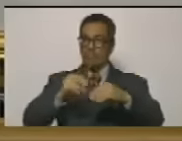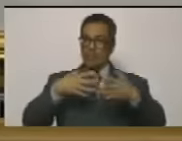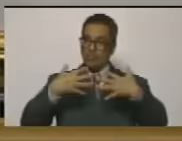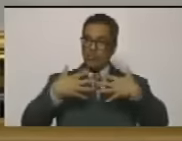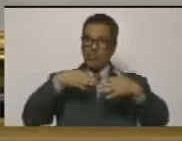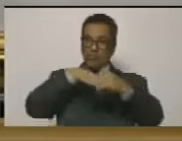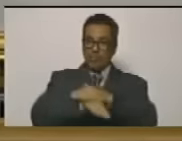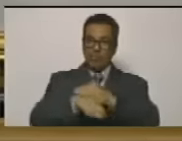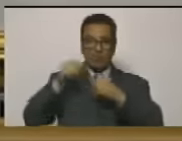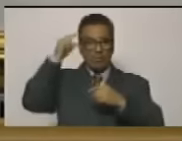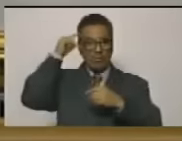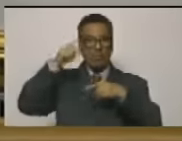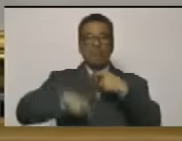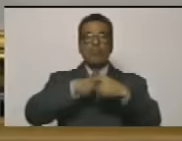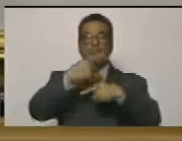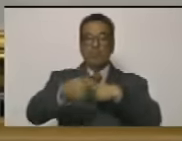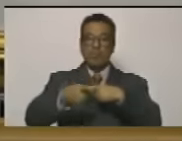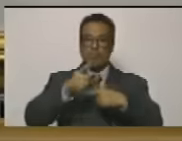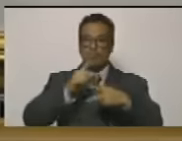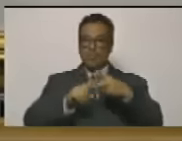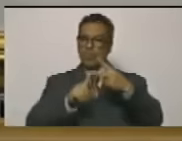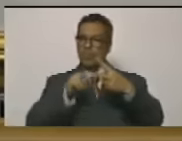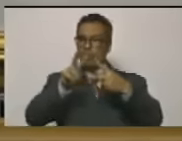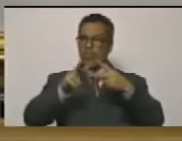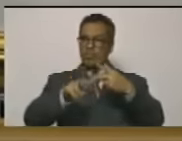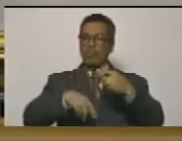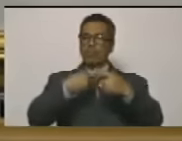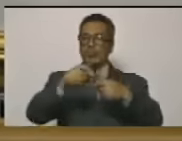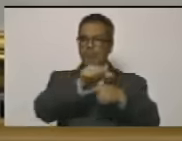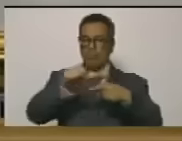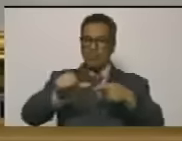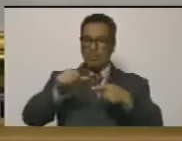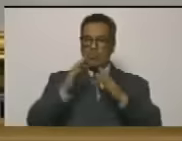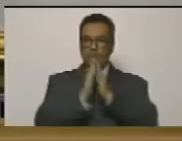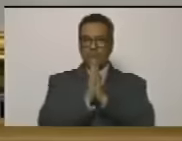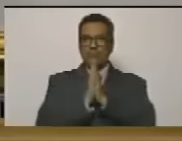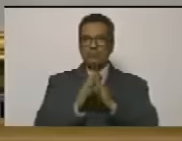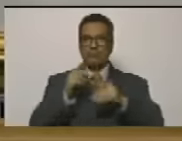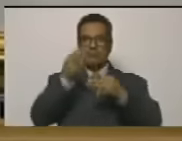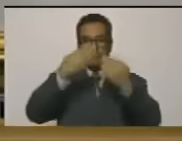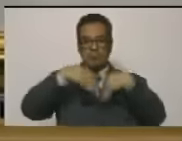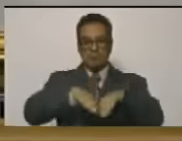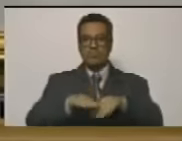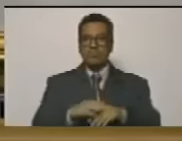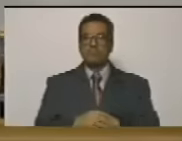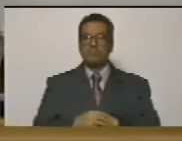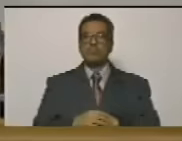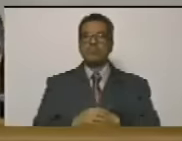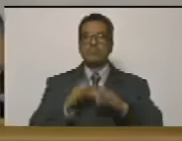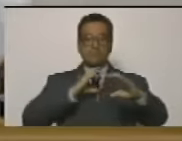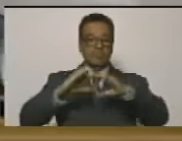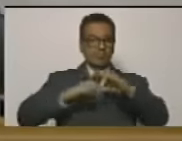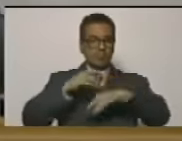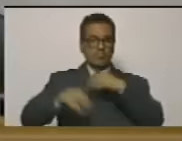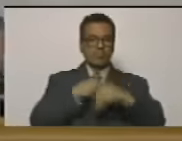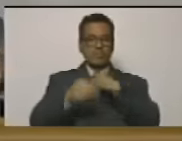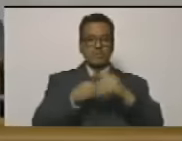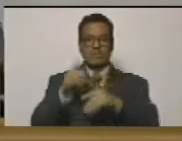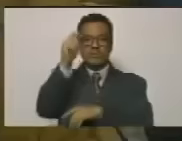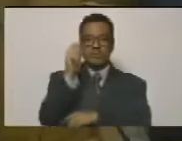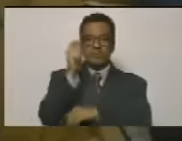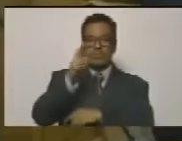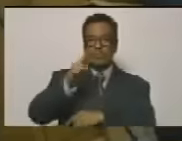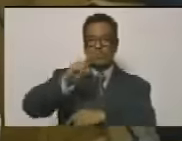puede entrar en el orden del día de la próxima, en alguno de los dos puntos de la semana próxima. Siguiente punto de la cuenta. Comunicación suscrita por el